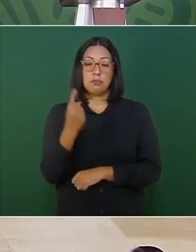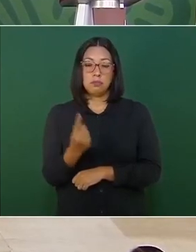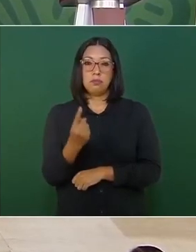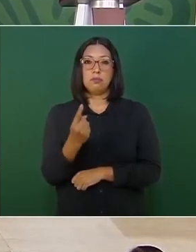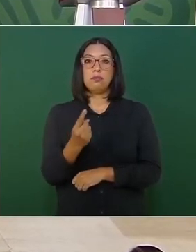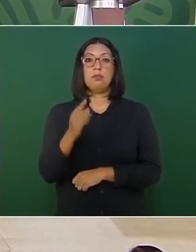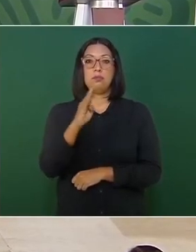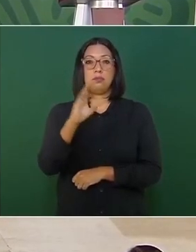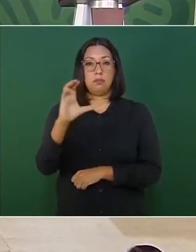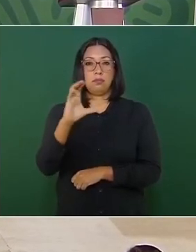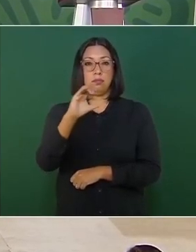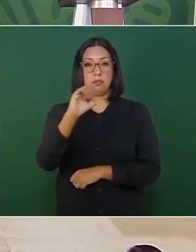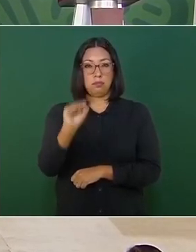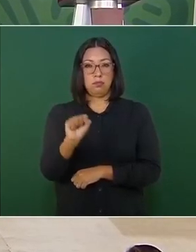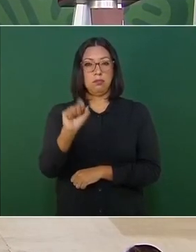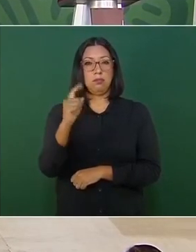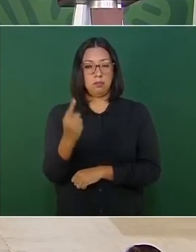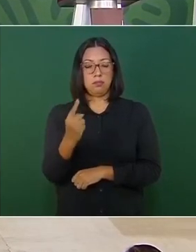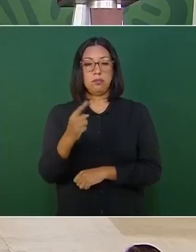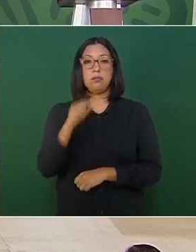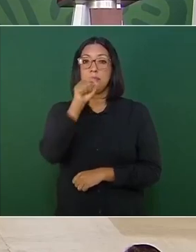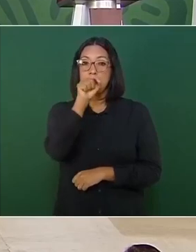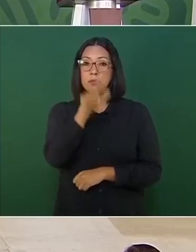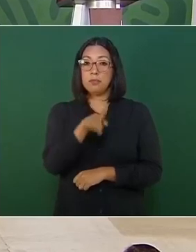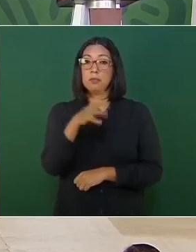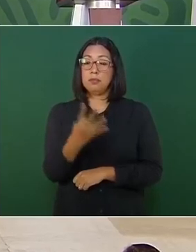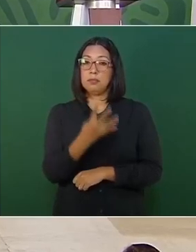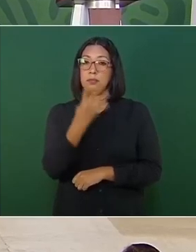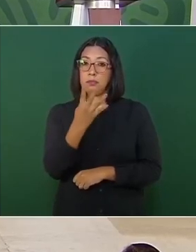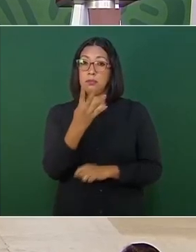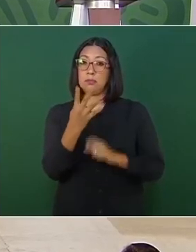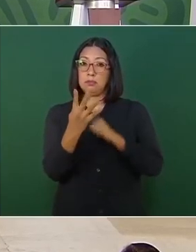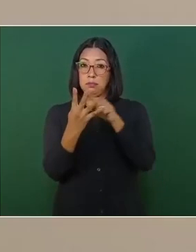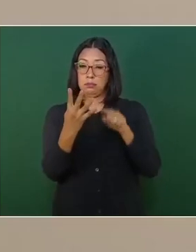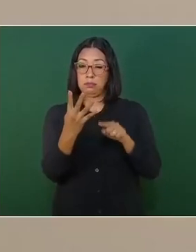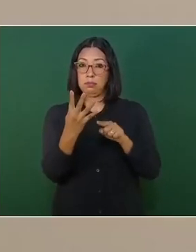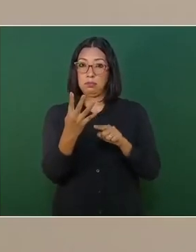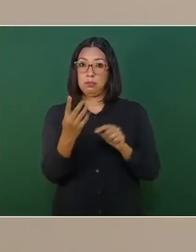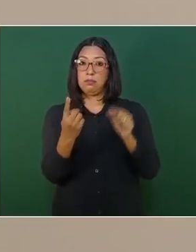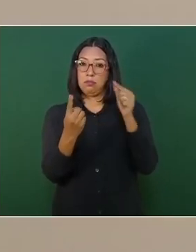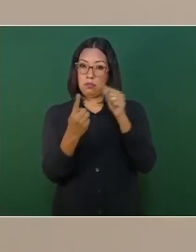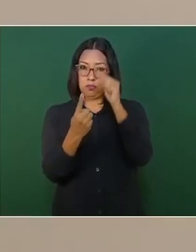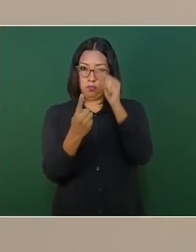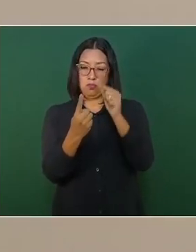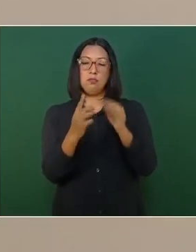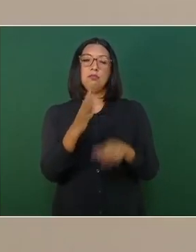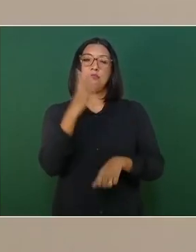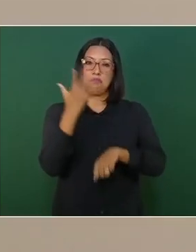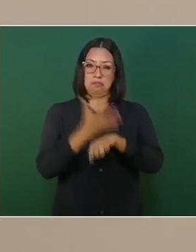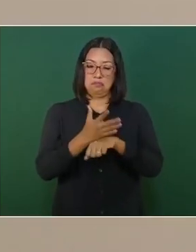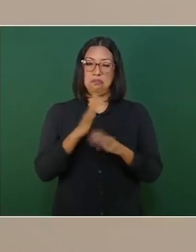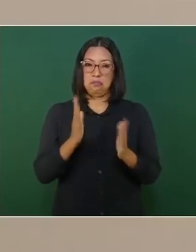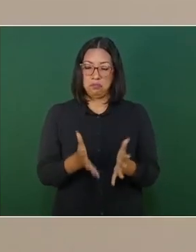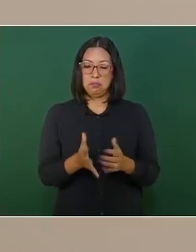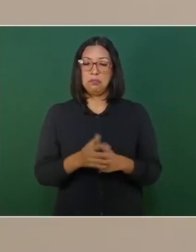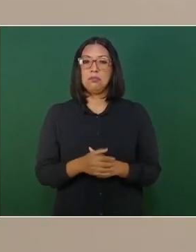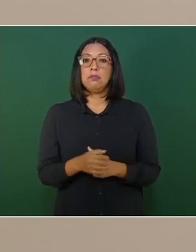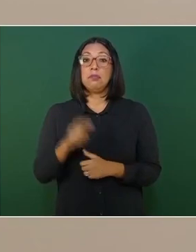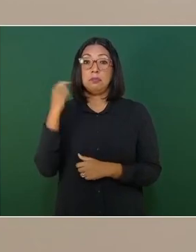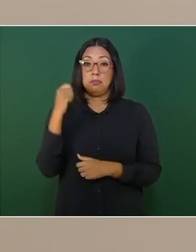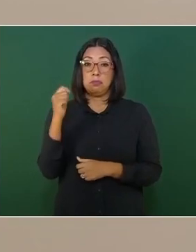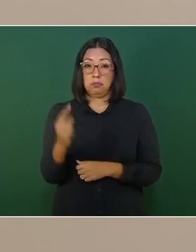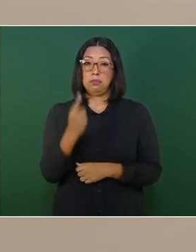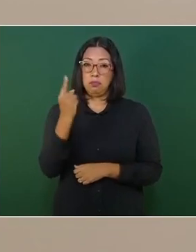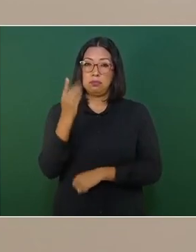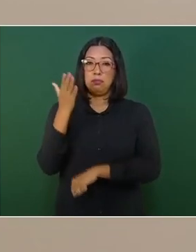1, Siguiente, Jalisco 4, entre ellos un sentenciado, Tabasco un sentenciado, Puebla